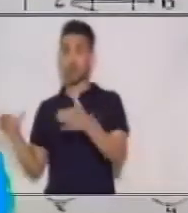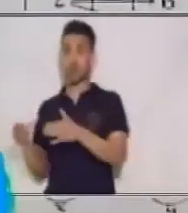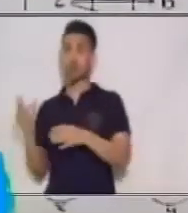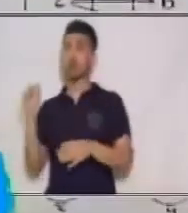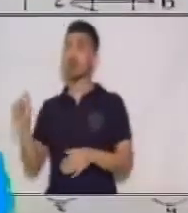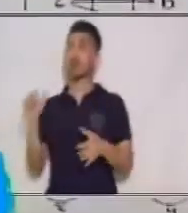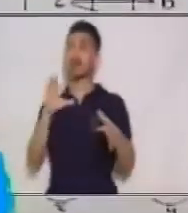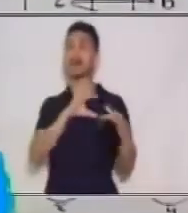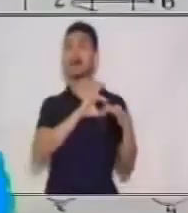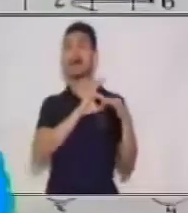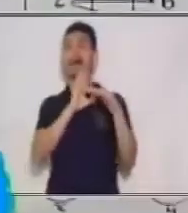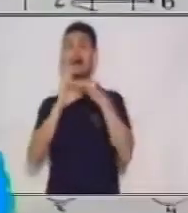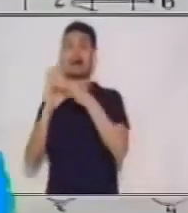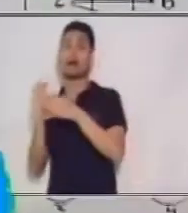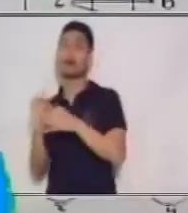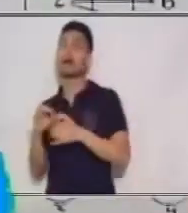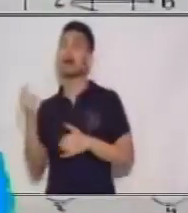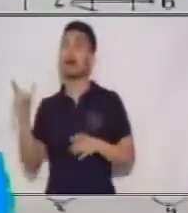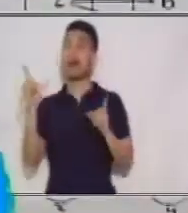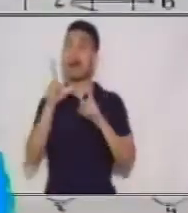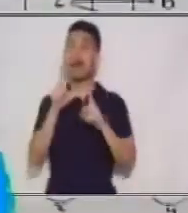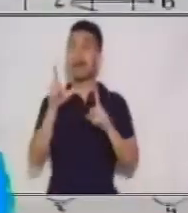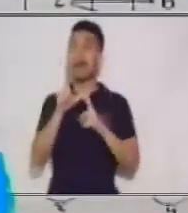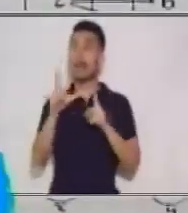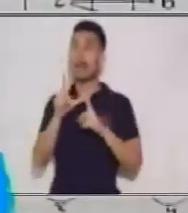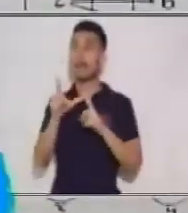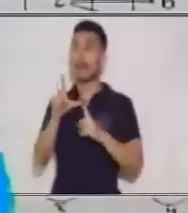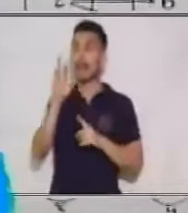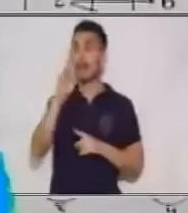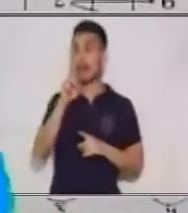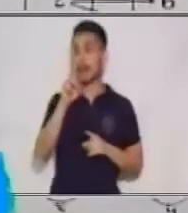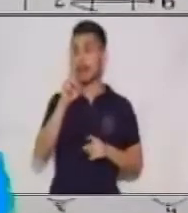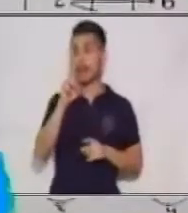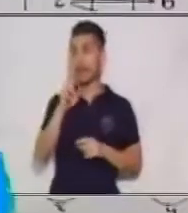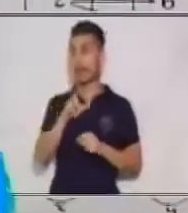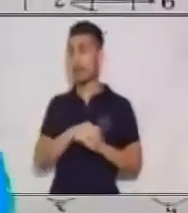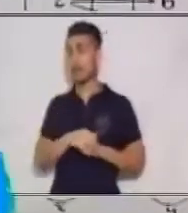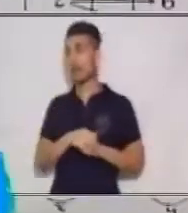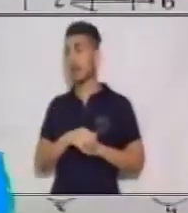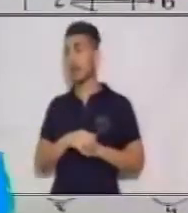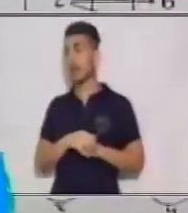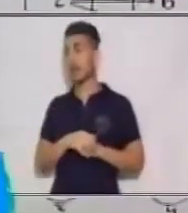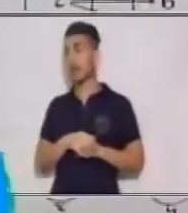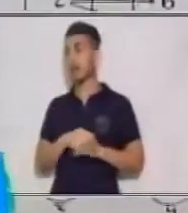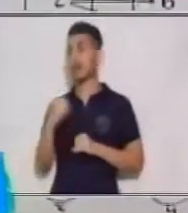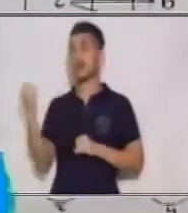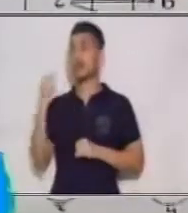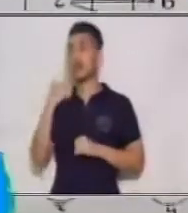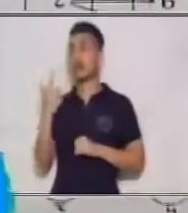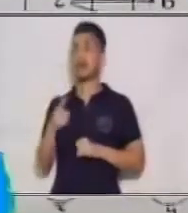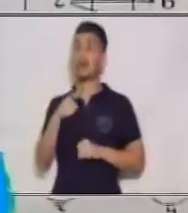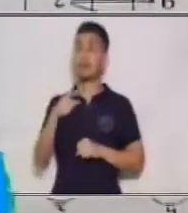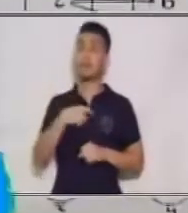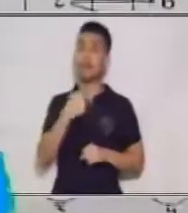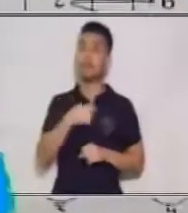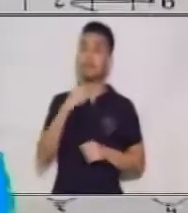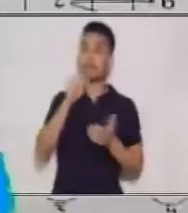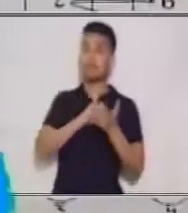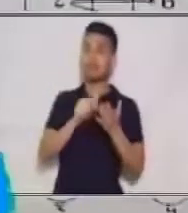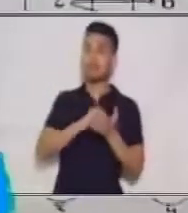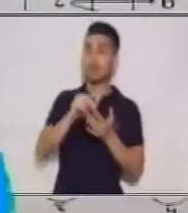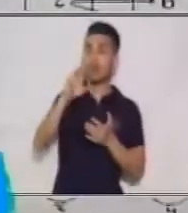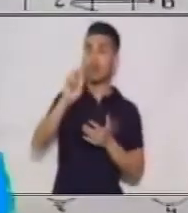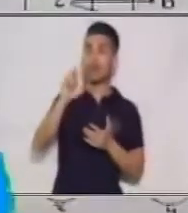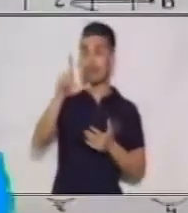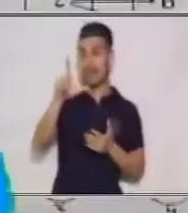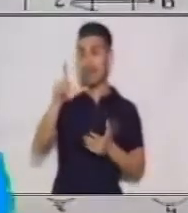la vamos a denotar con la letra R, ¿verdad? Y yo lo escribí aquí como R de A con